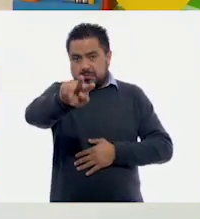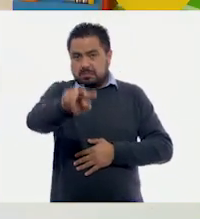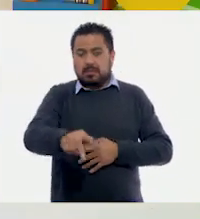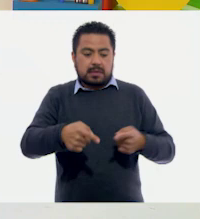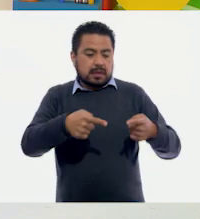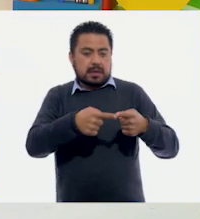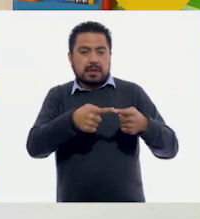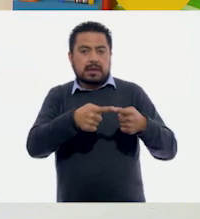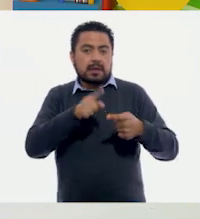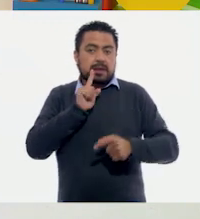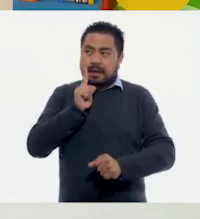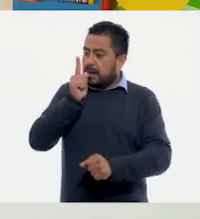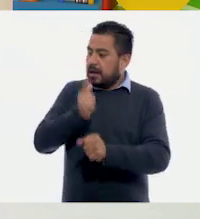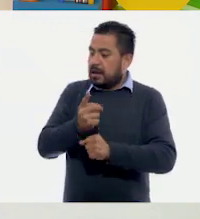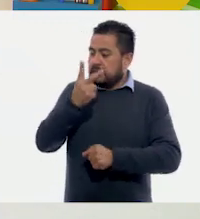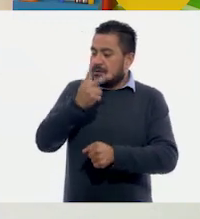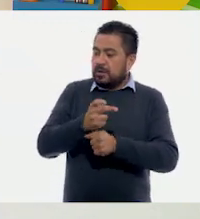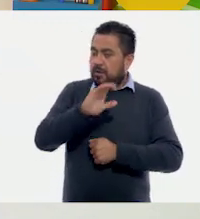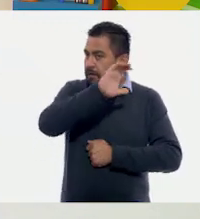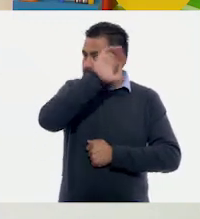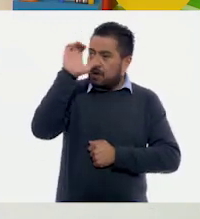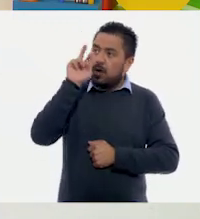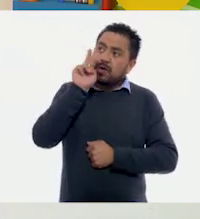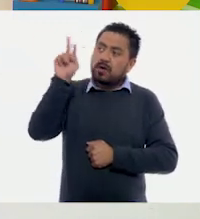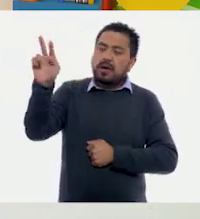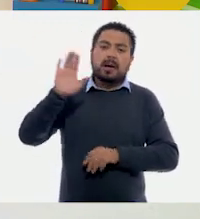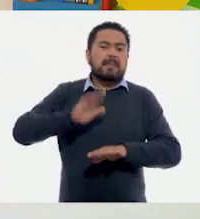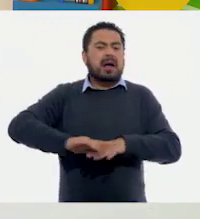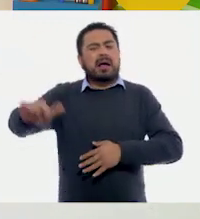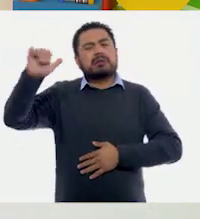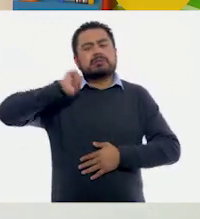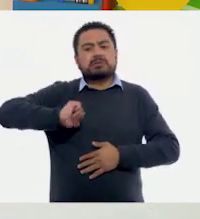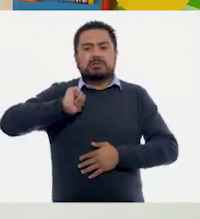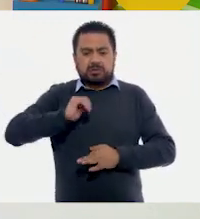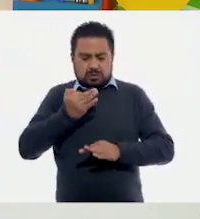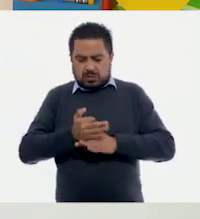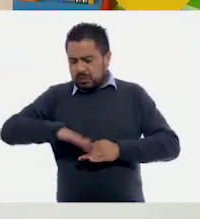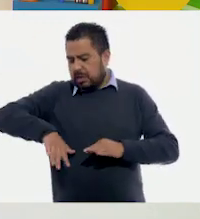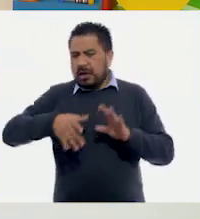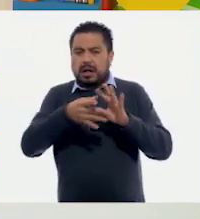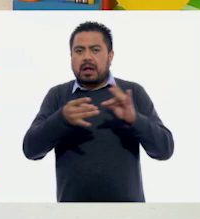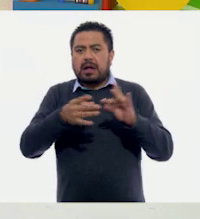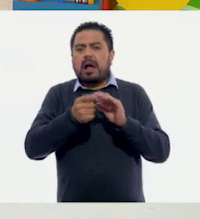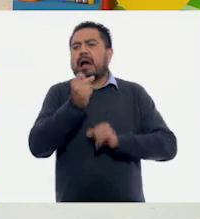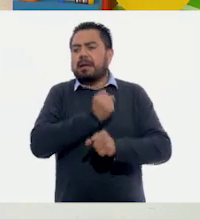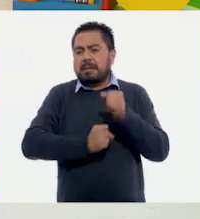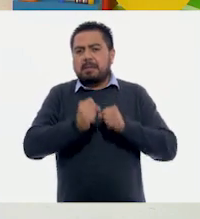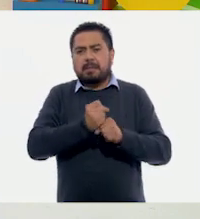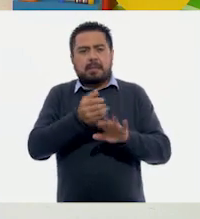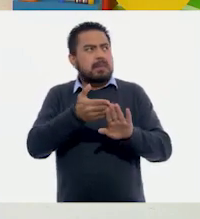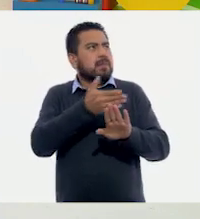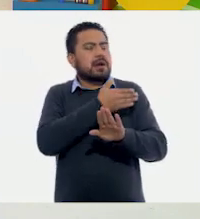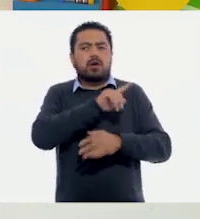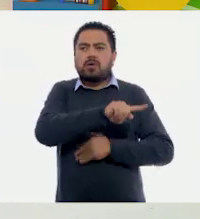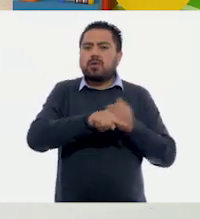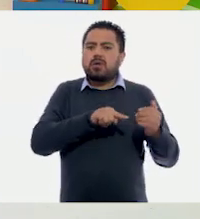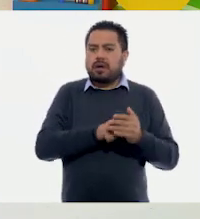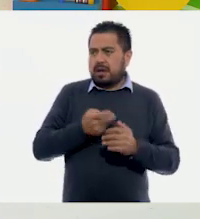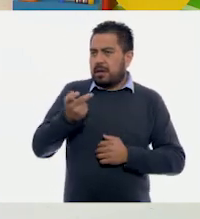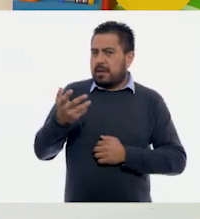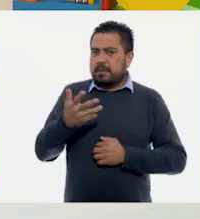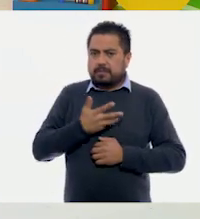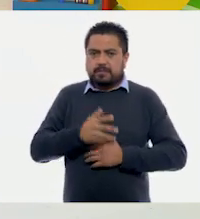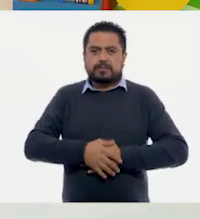parque que aparece en la segunda fotografía es más antiguo, como dices. Hace ya varios años que está en esa localidad.